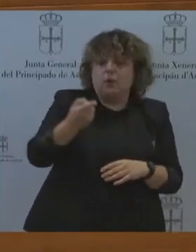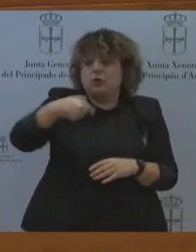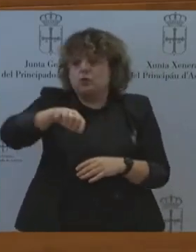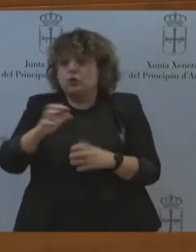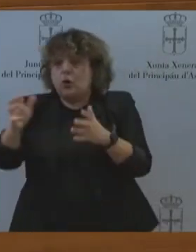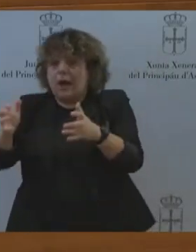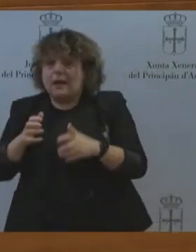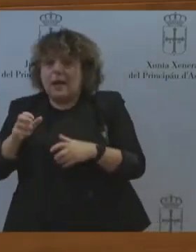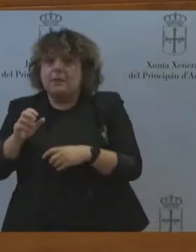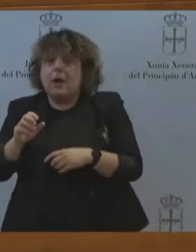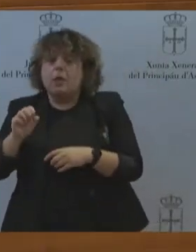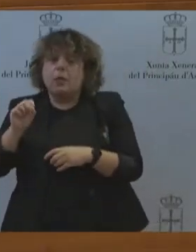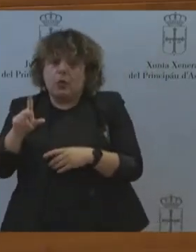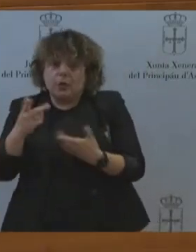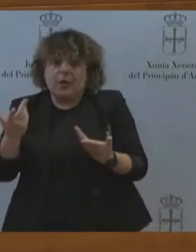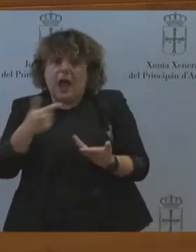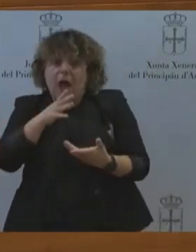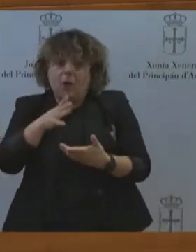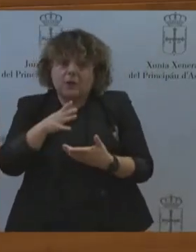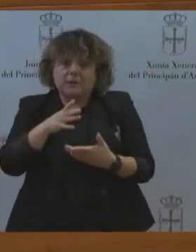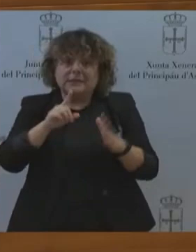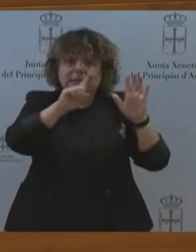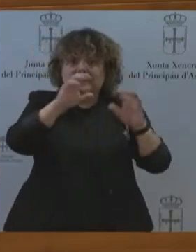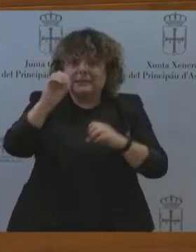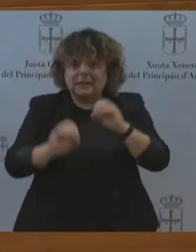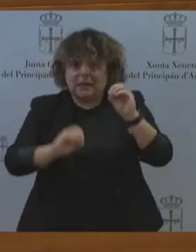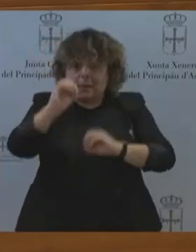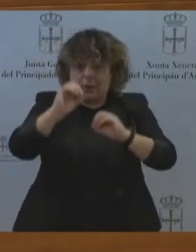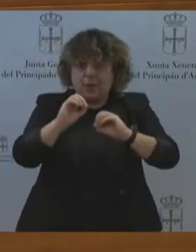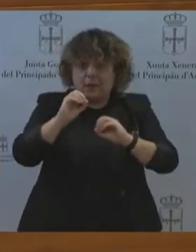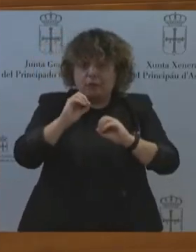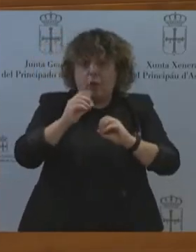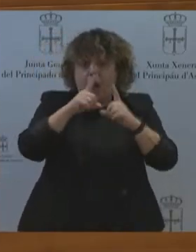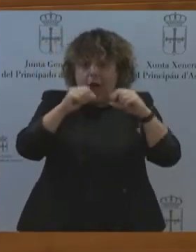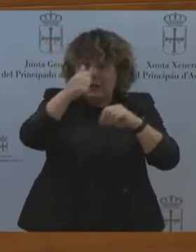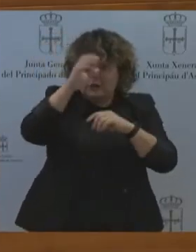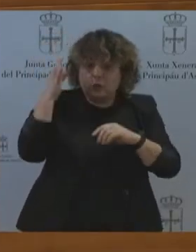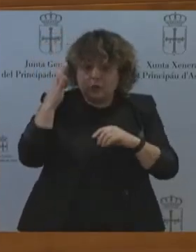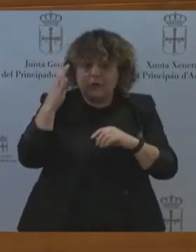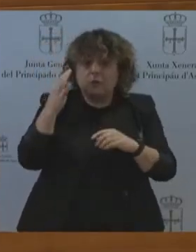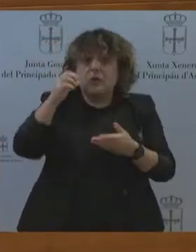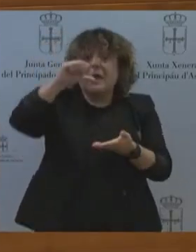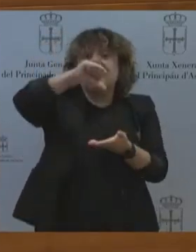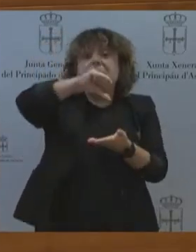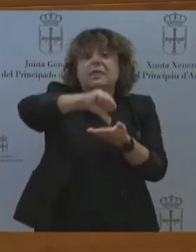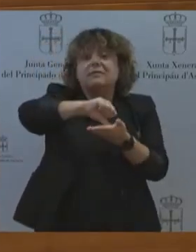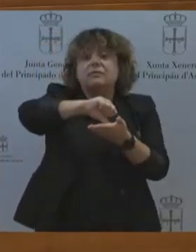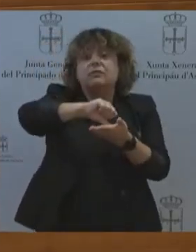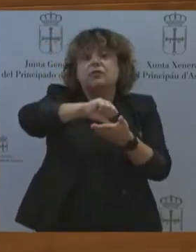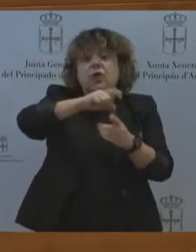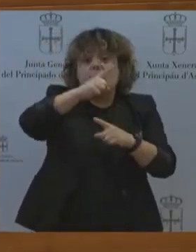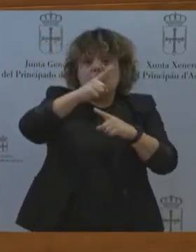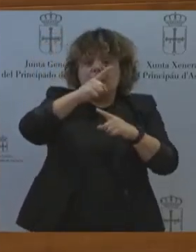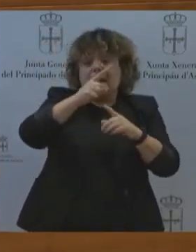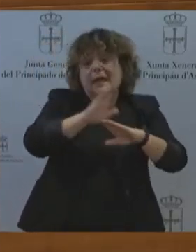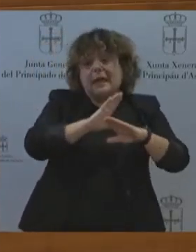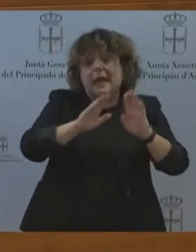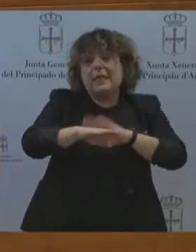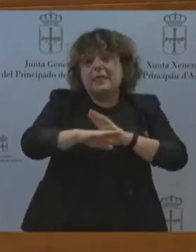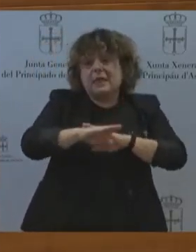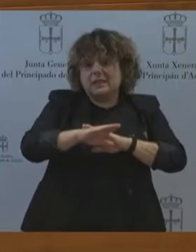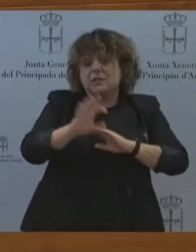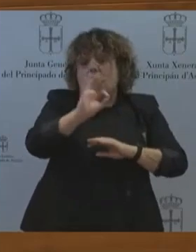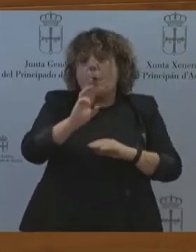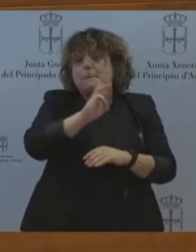ahora en municipios gobernados por el centro derecha, fundamentalmente municipios gobernados o gobernados por el Partido Popular. Antes